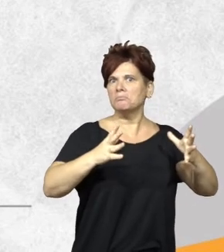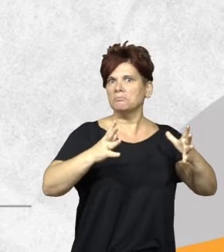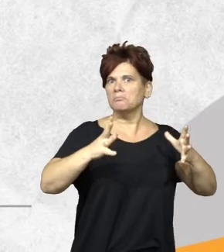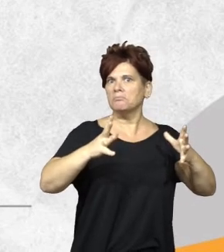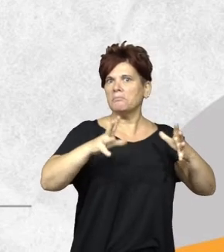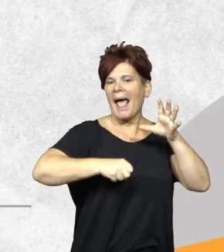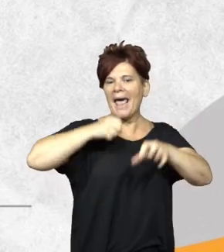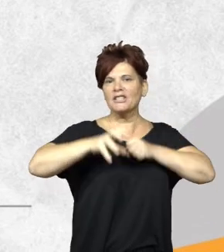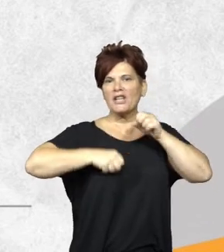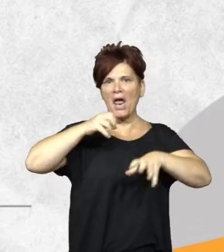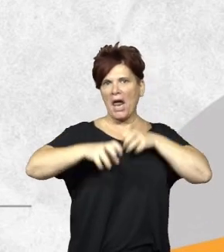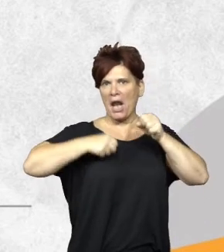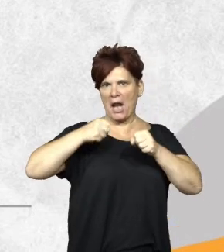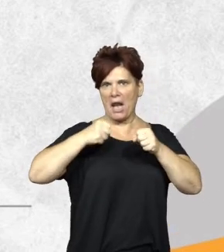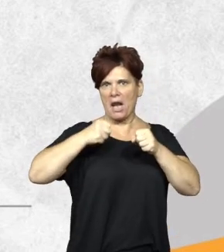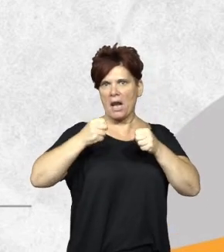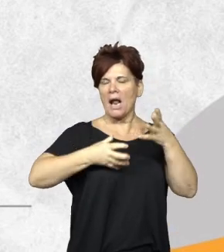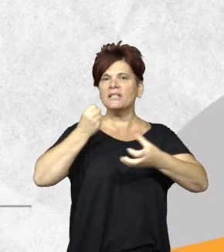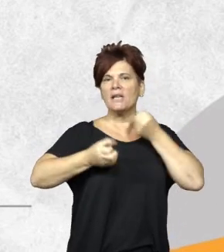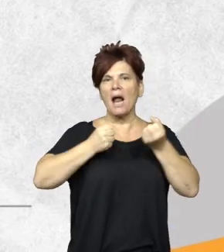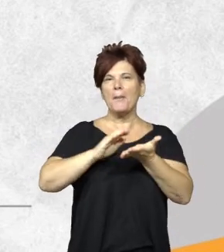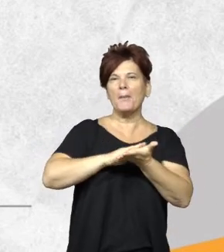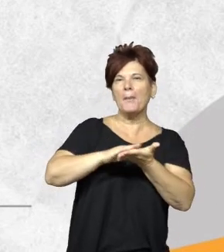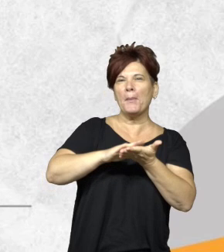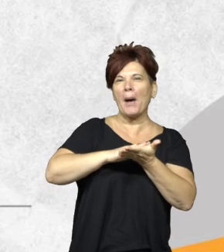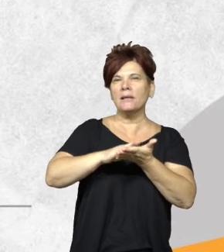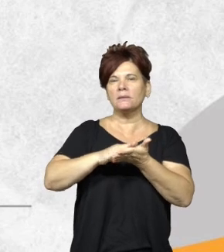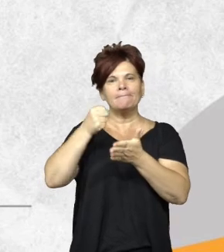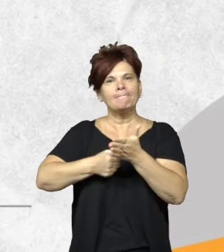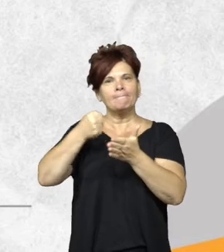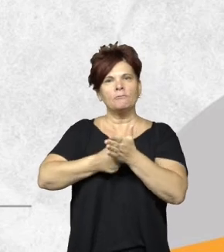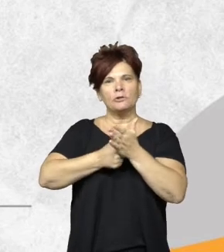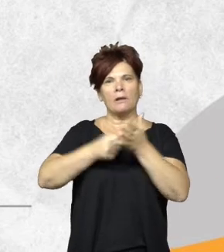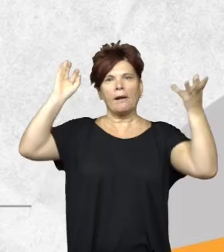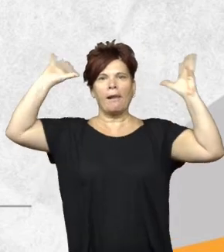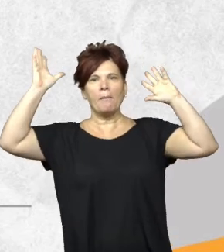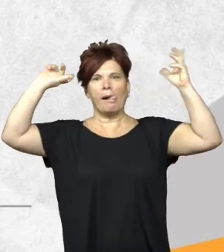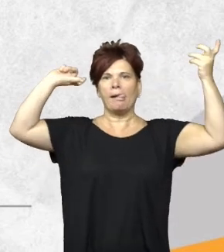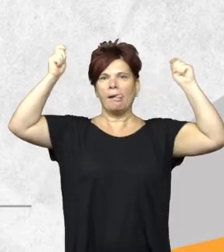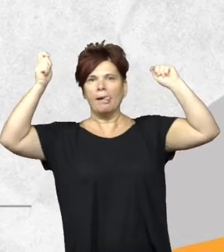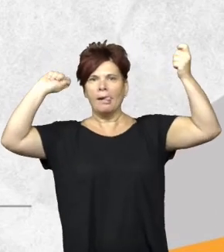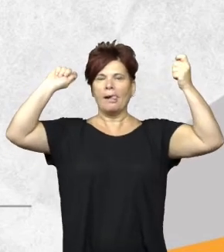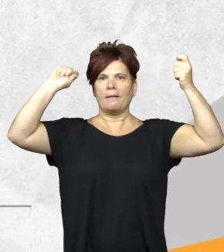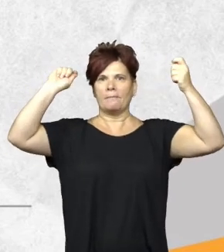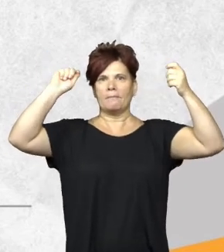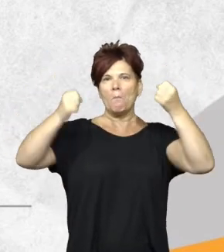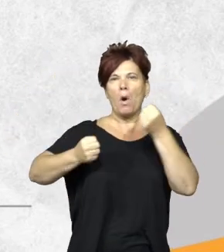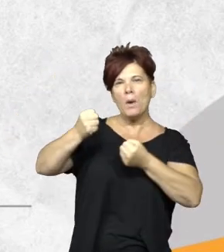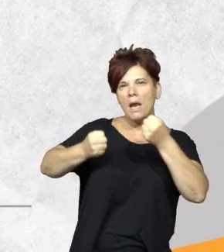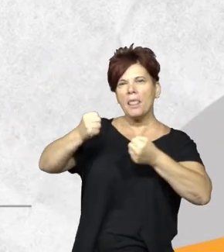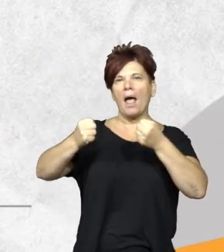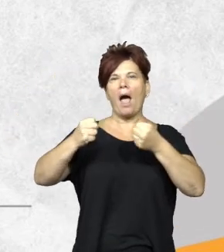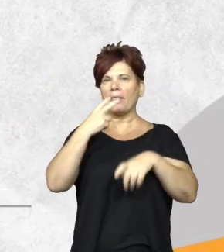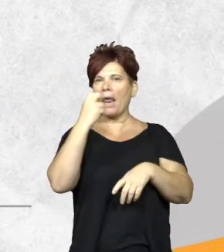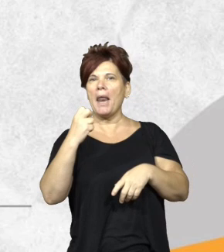material que es básico y base para la lucha con el intercambio climático por todo lo que es electromovilidad, generación de